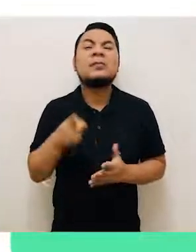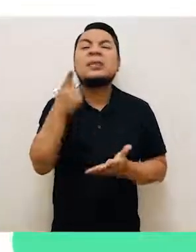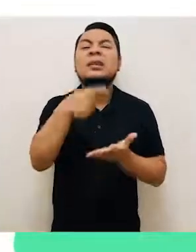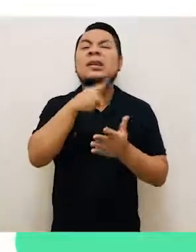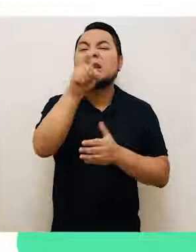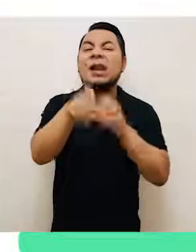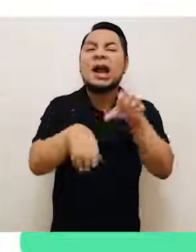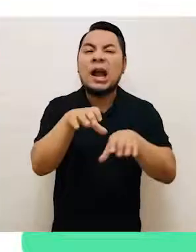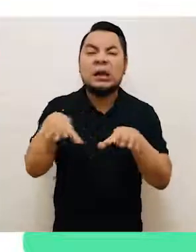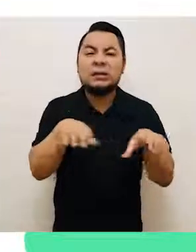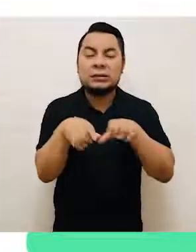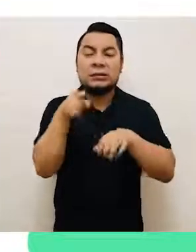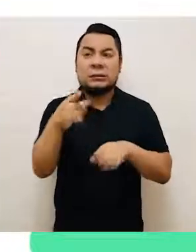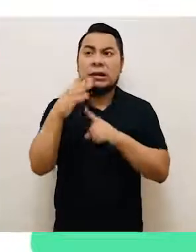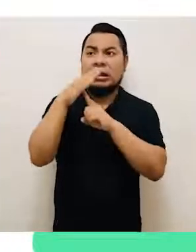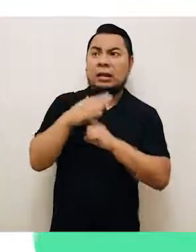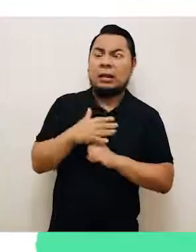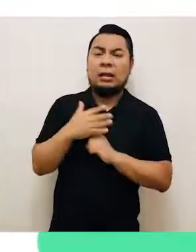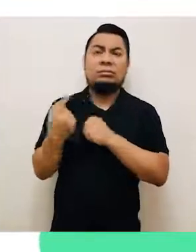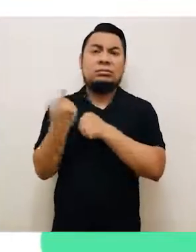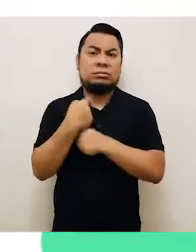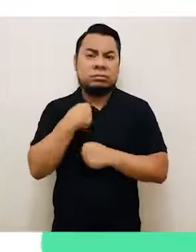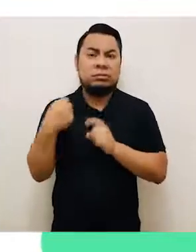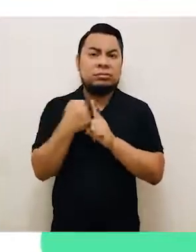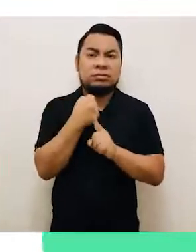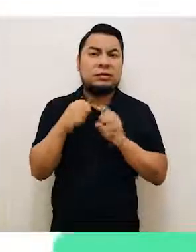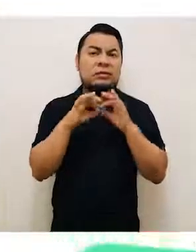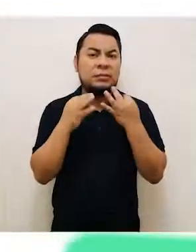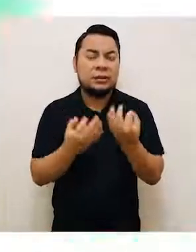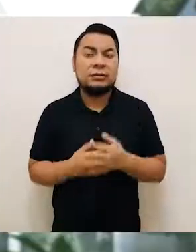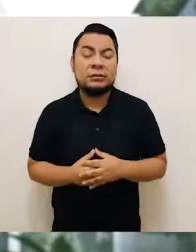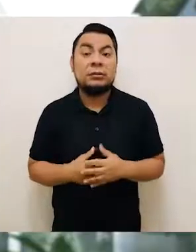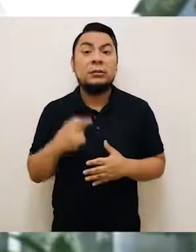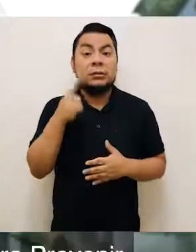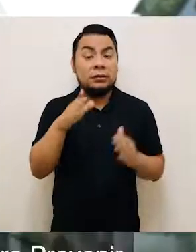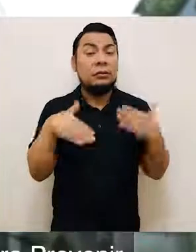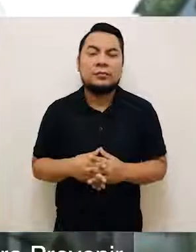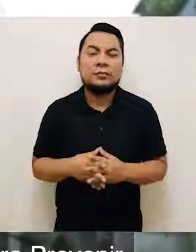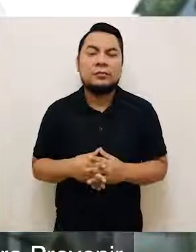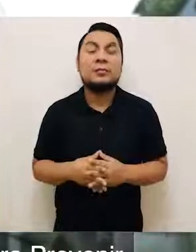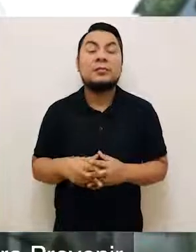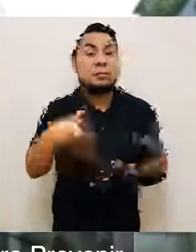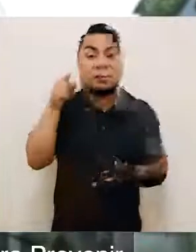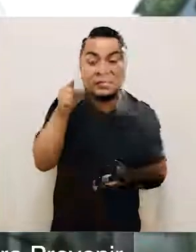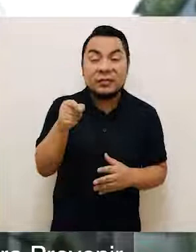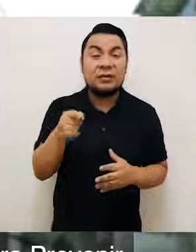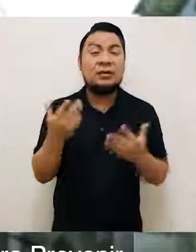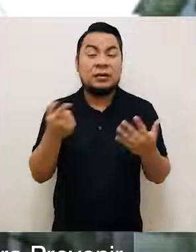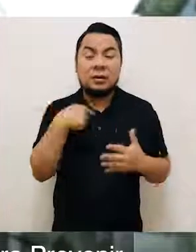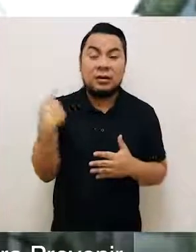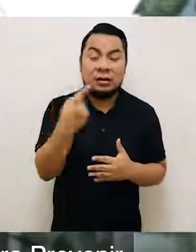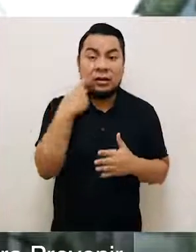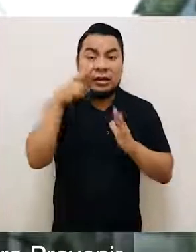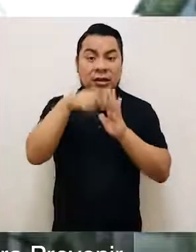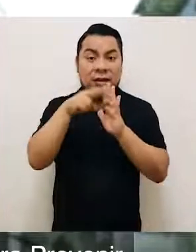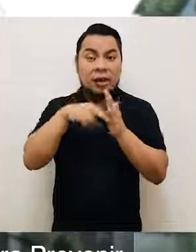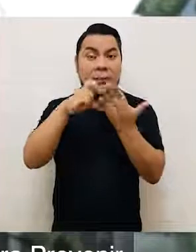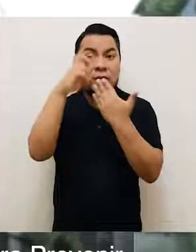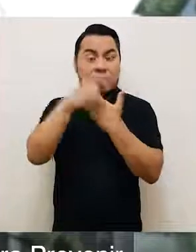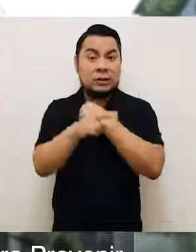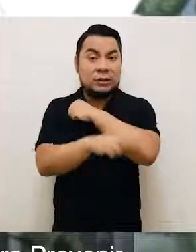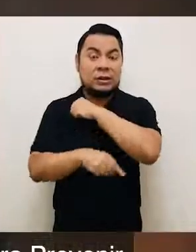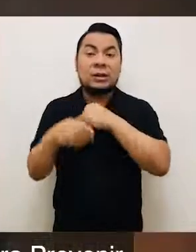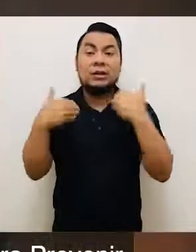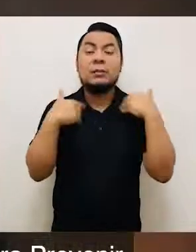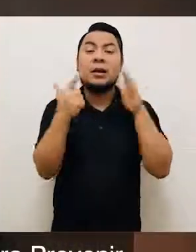¿Qué hacer si eres víctima de violencia en el ámbito familiar? Al respecto, en nuestro Ordenamiento Jurídico Nacional